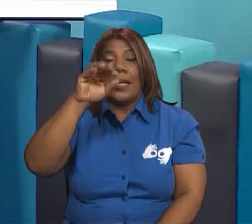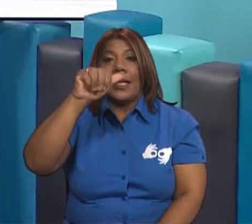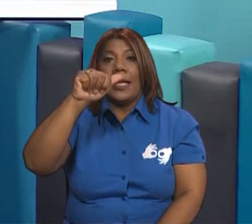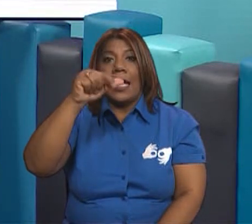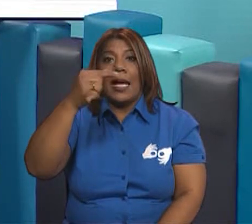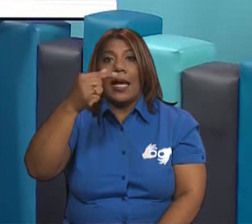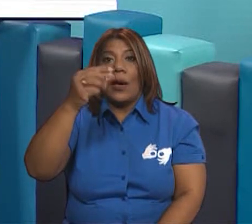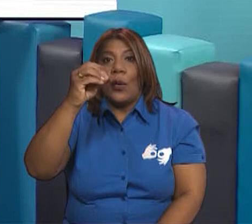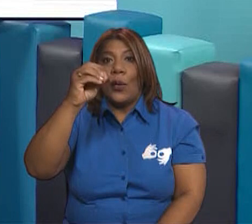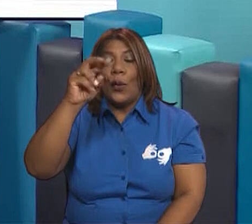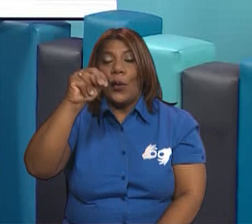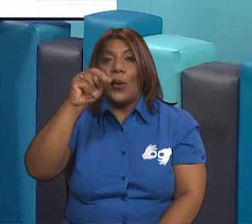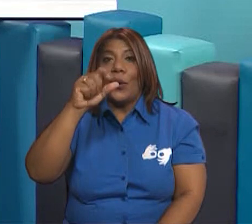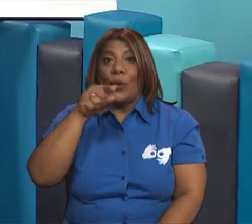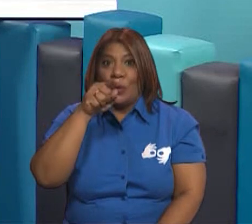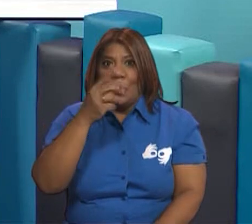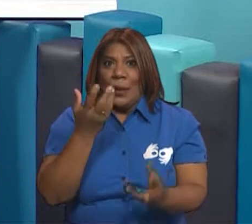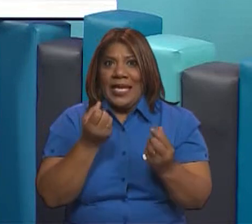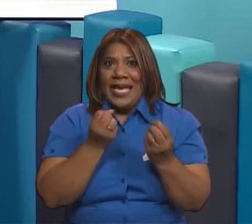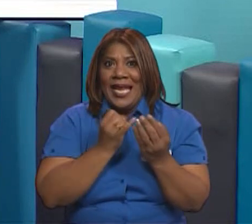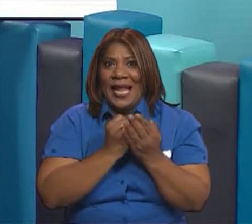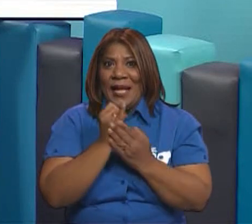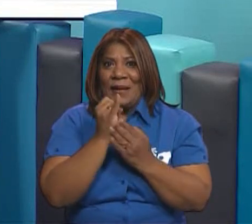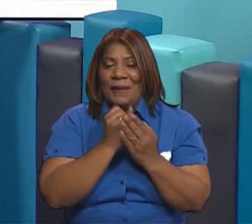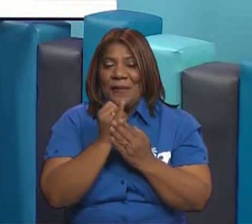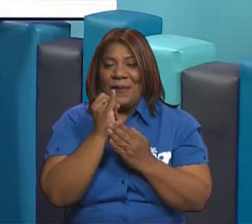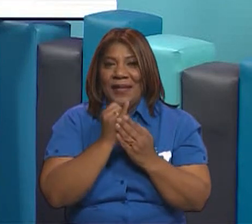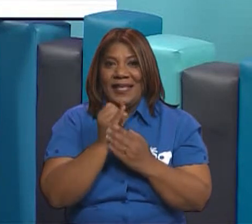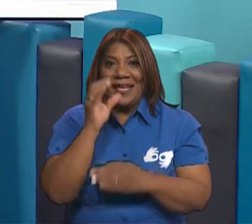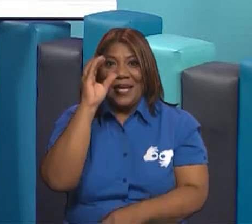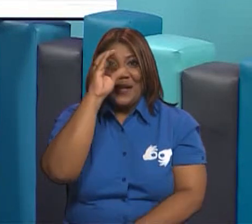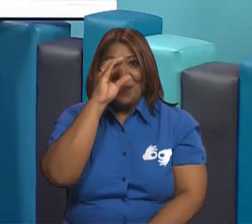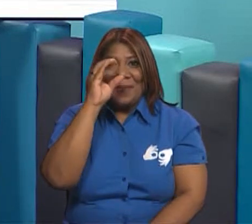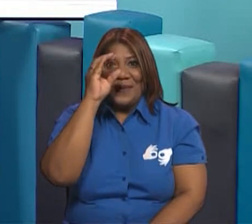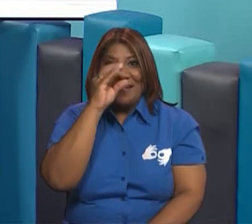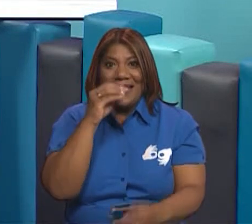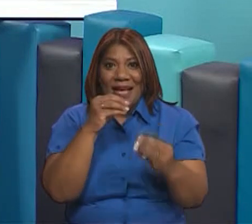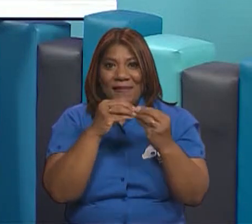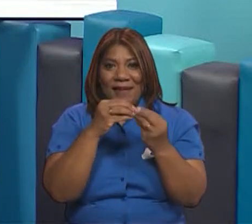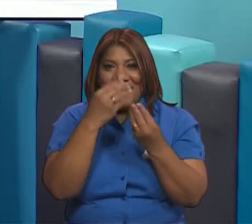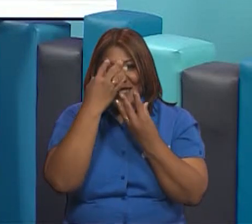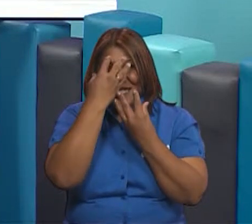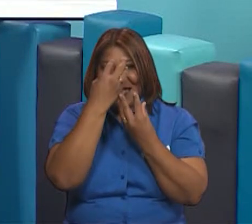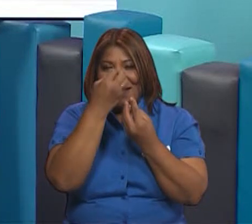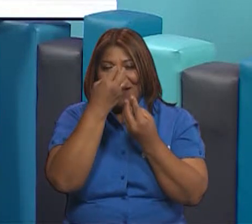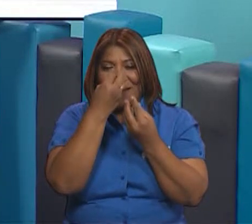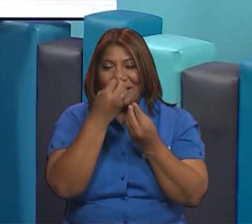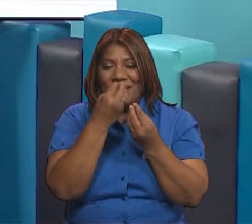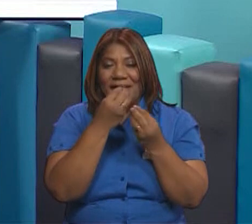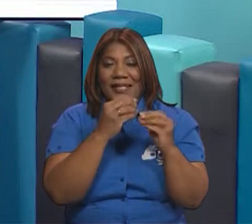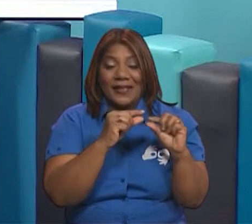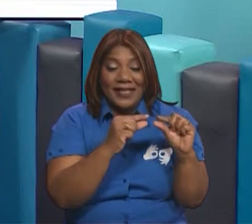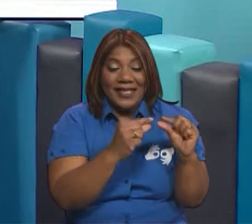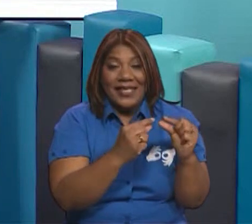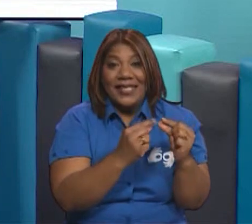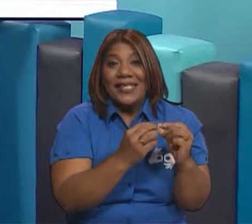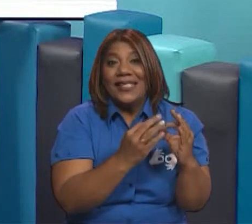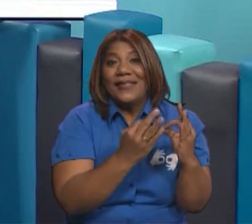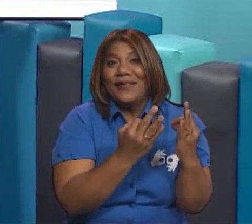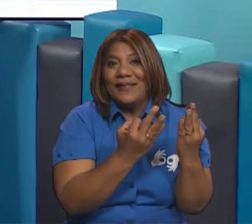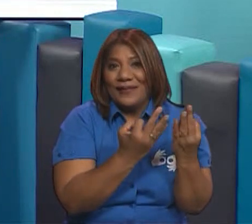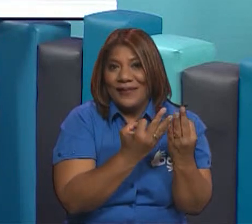investigar ustedes mismos o ir compartiendo con sus compañeros, maestros o con su burbuja familiar sobre